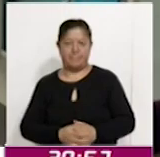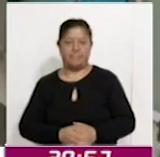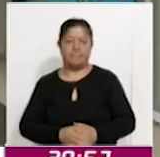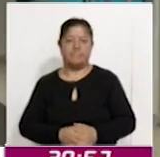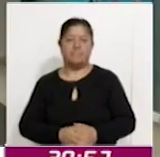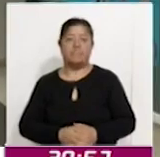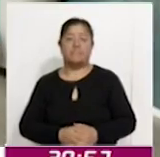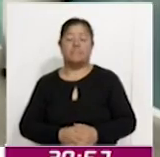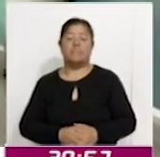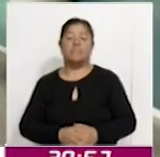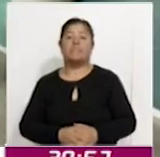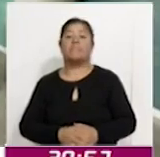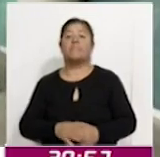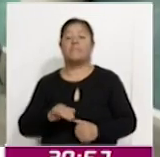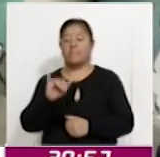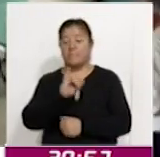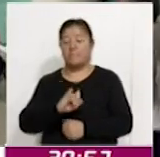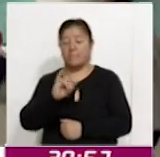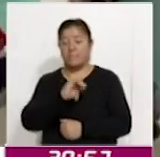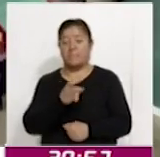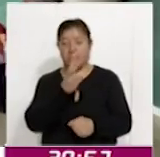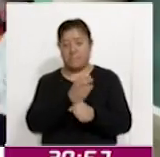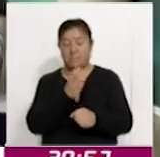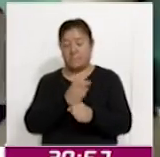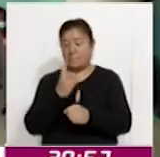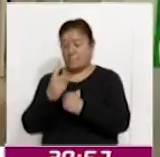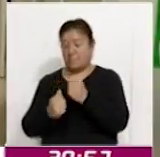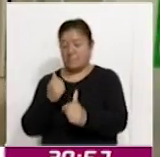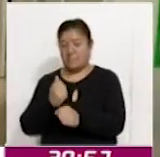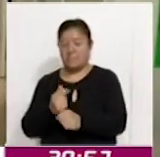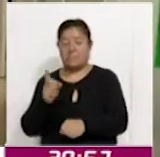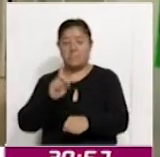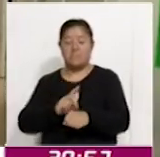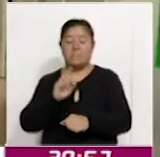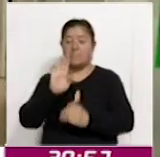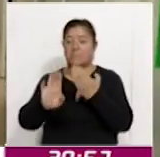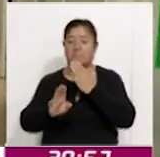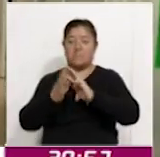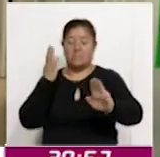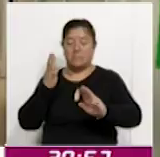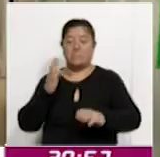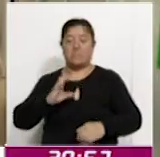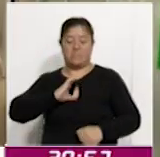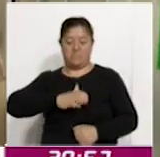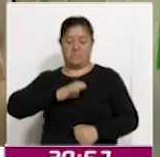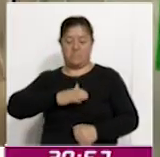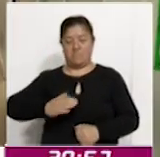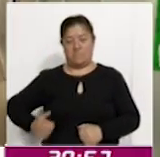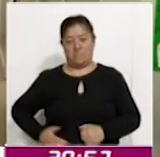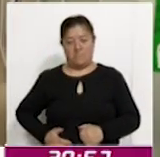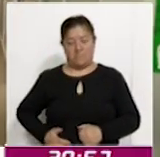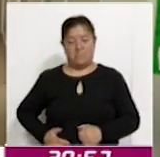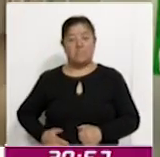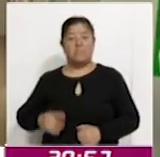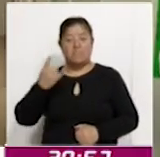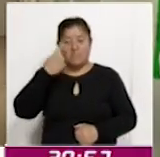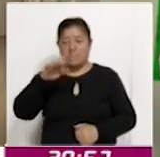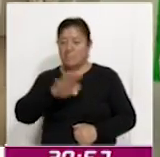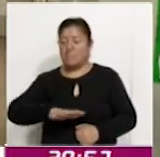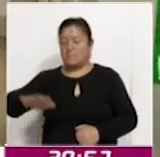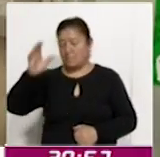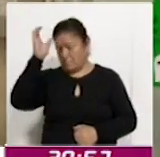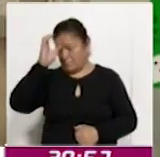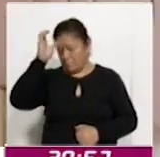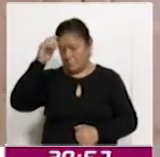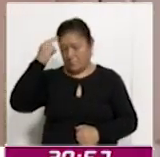El tercer jueves de noviembre de cada año se celebra el Día Mundial del Cáncer de Páncreas para concienciar a la población